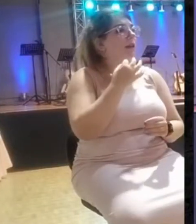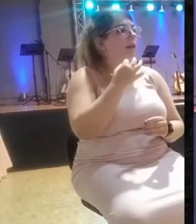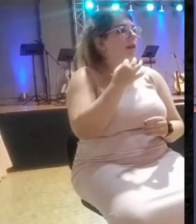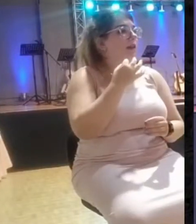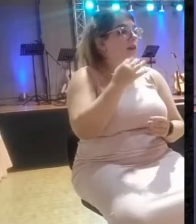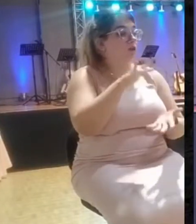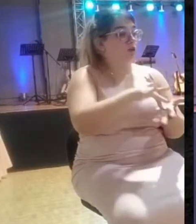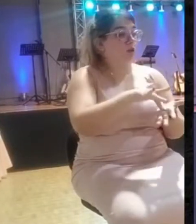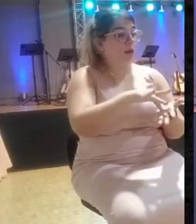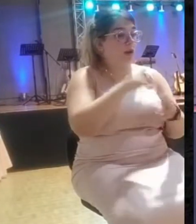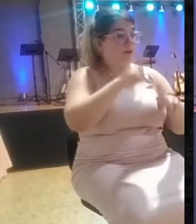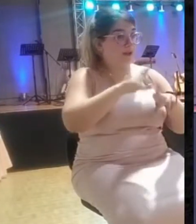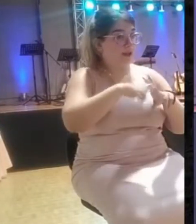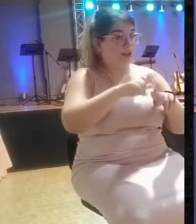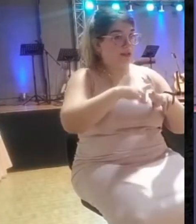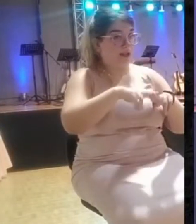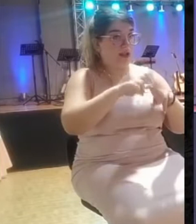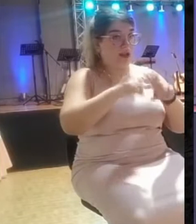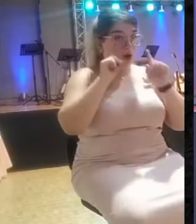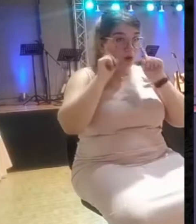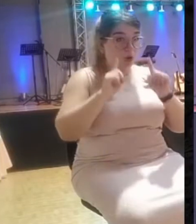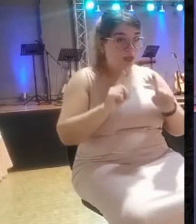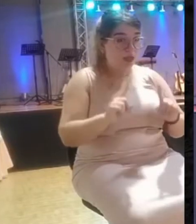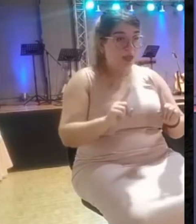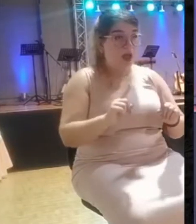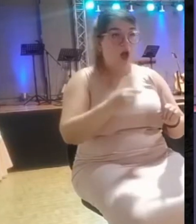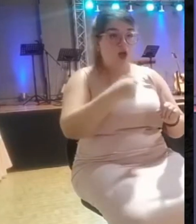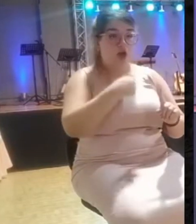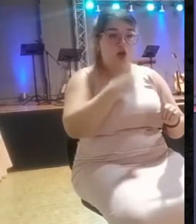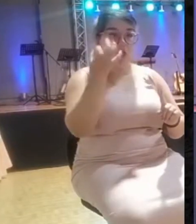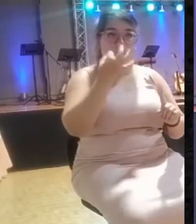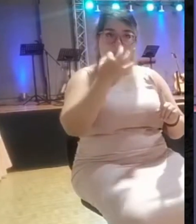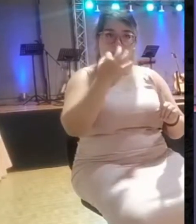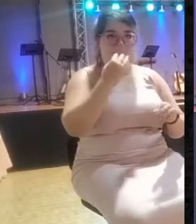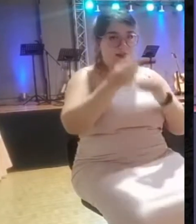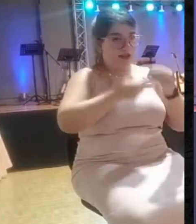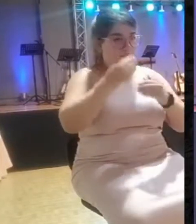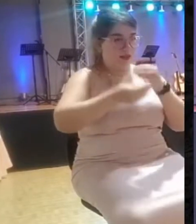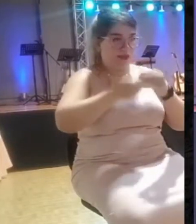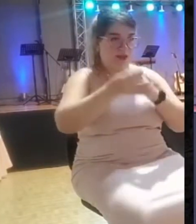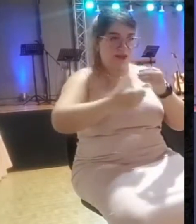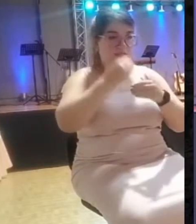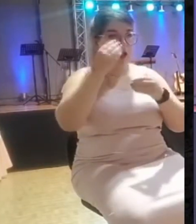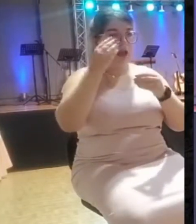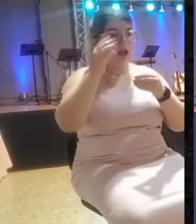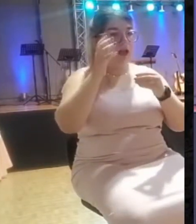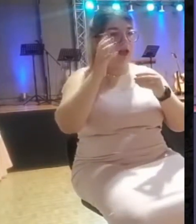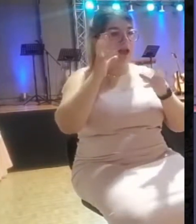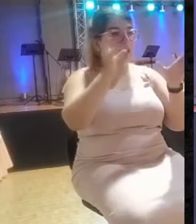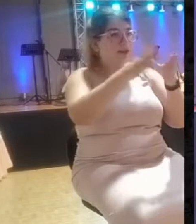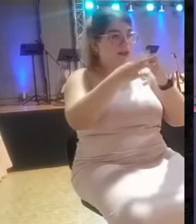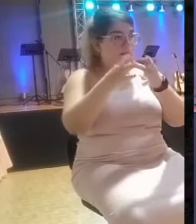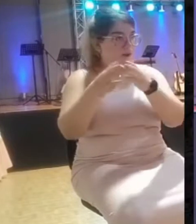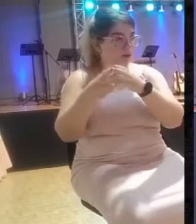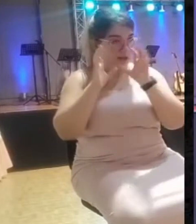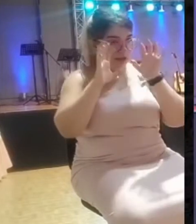fiestas judías, bueno, las fiestas bíblicas, que todas estas tribus se vayan a adorar a Jerusalén,